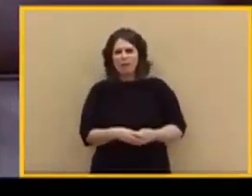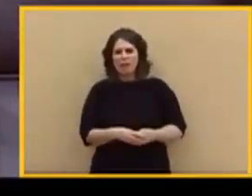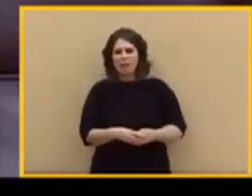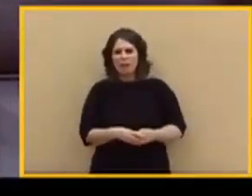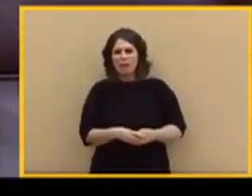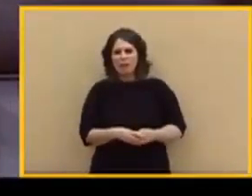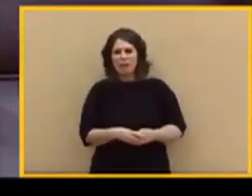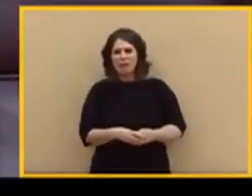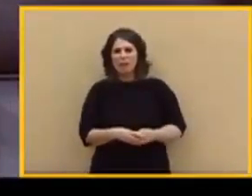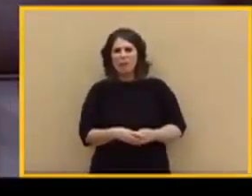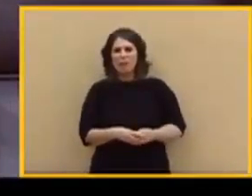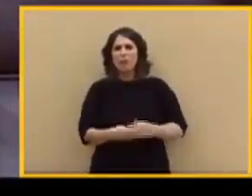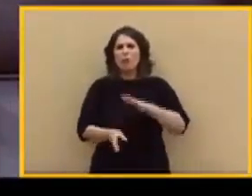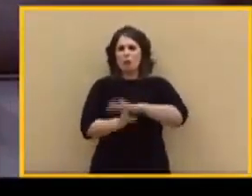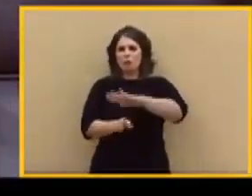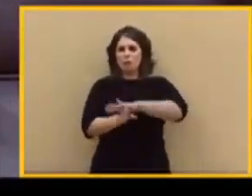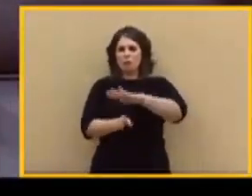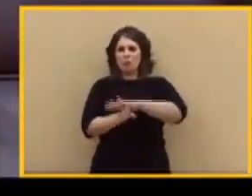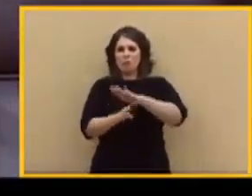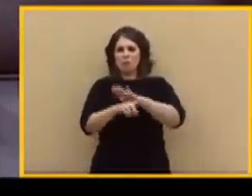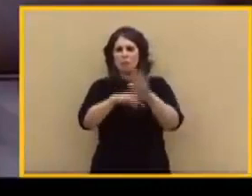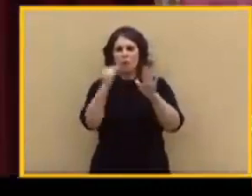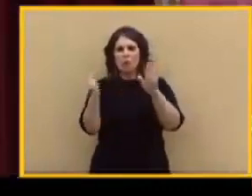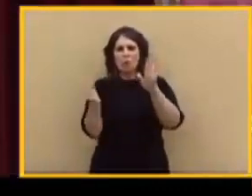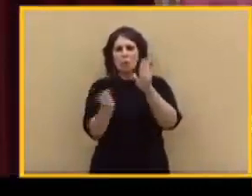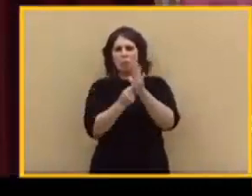Continuamos con el punto correspondiente